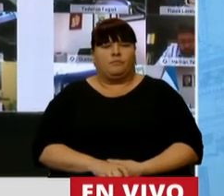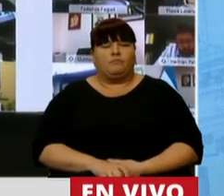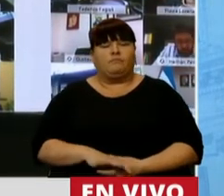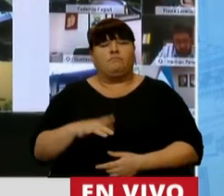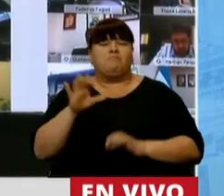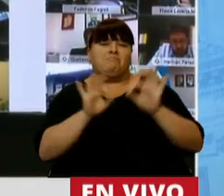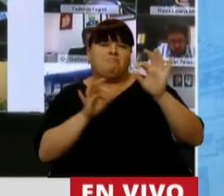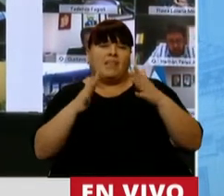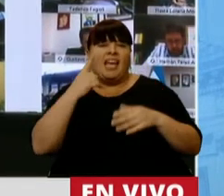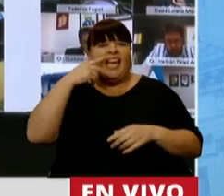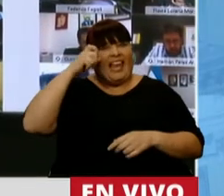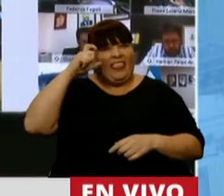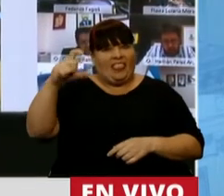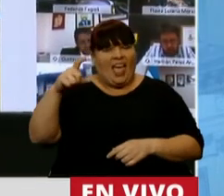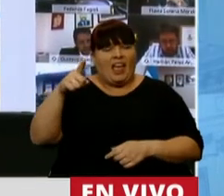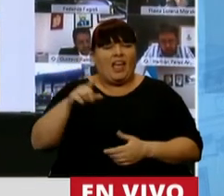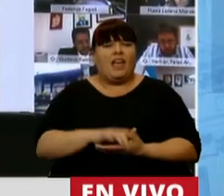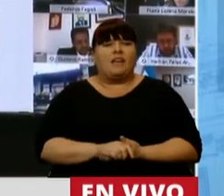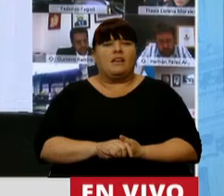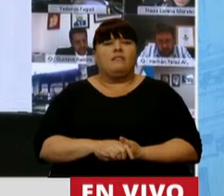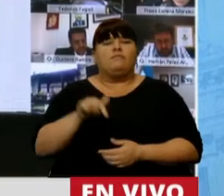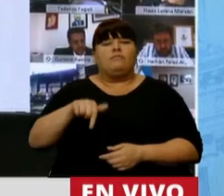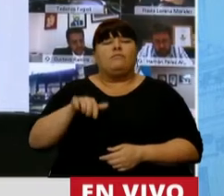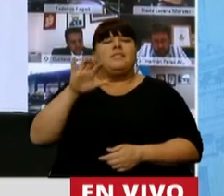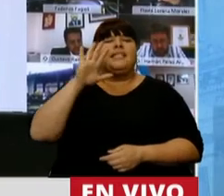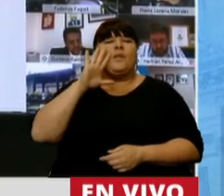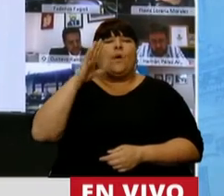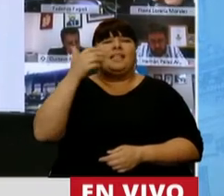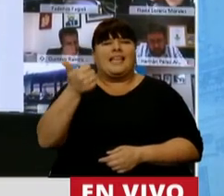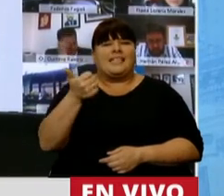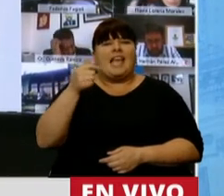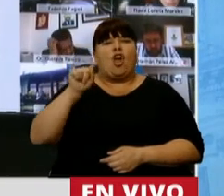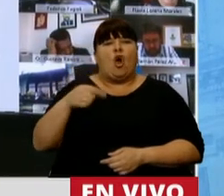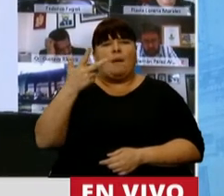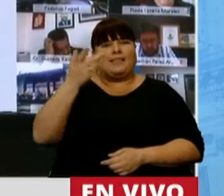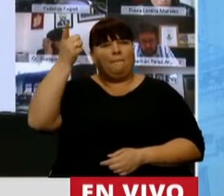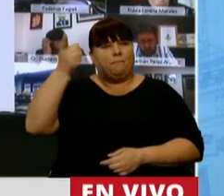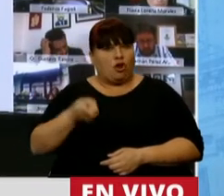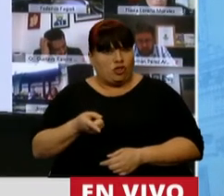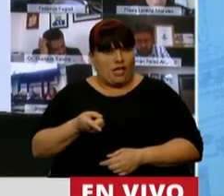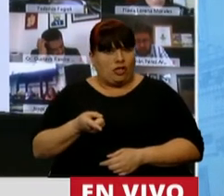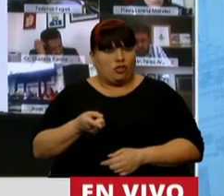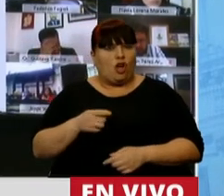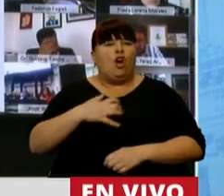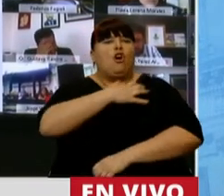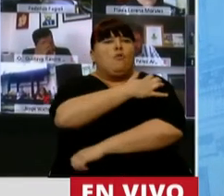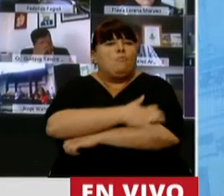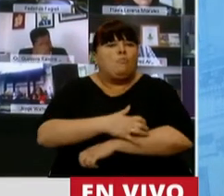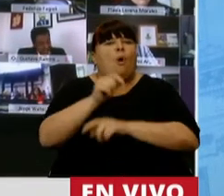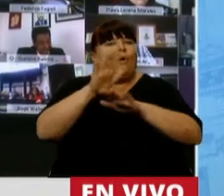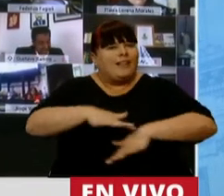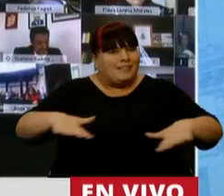Según estimaciones del Index, estamos con un 56.3% de pobreza